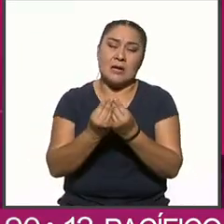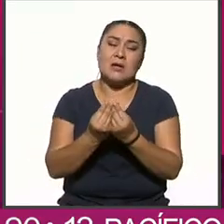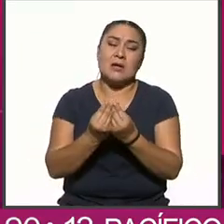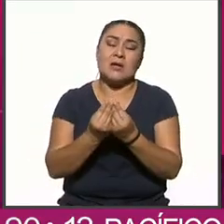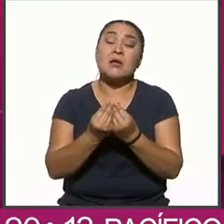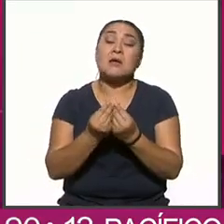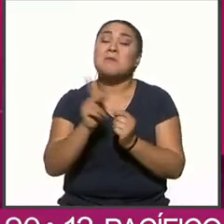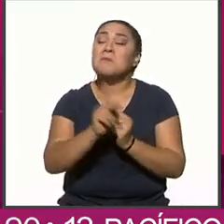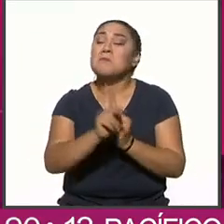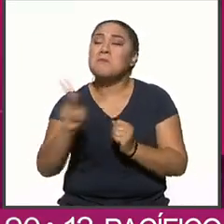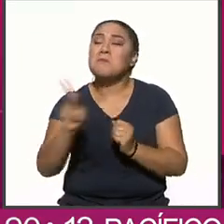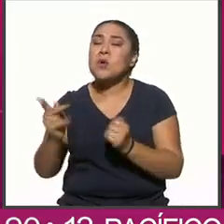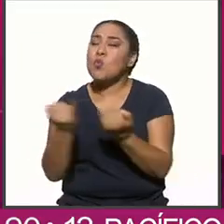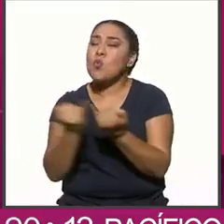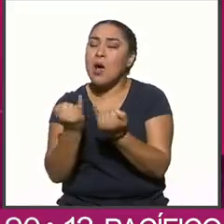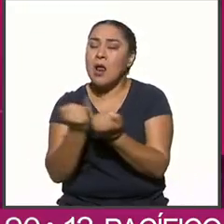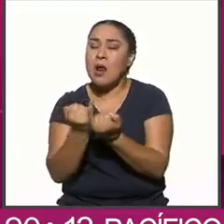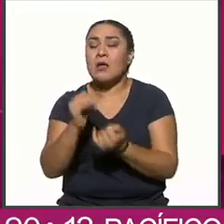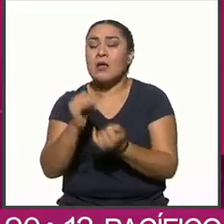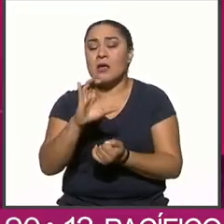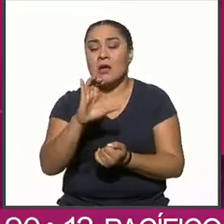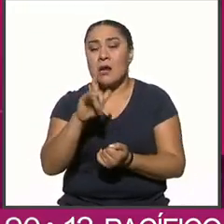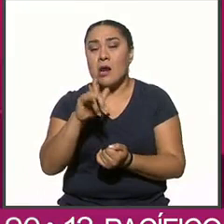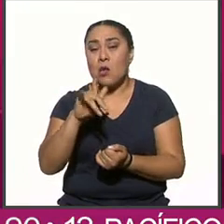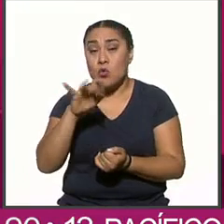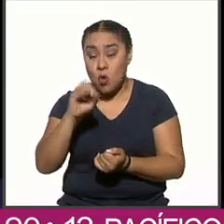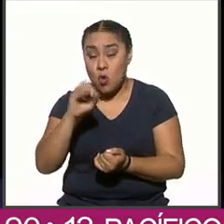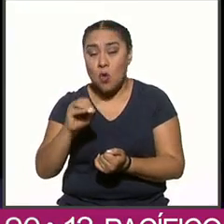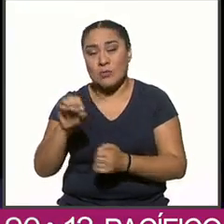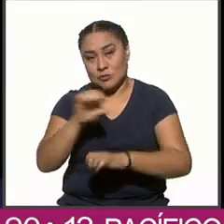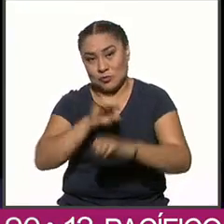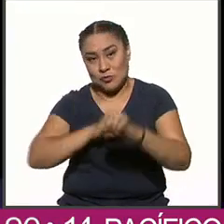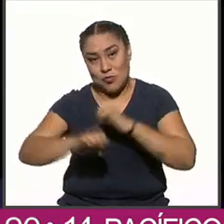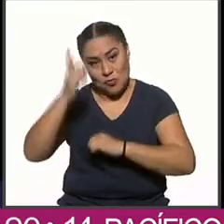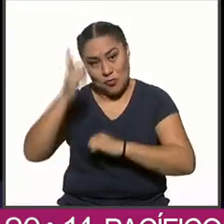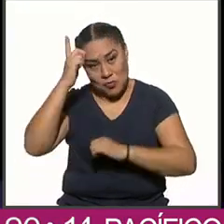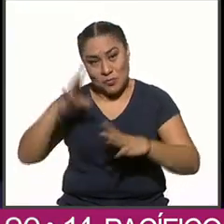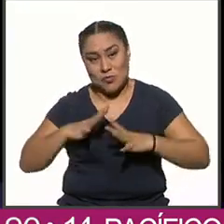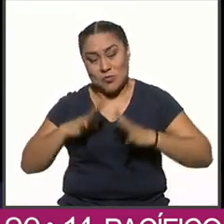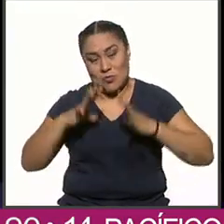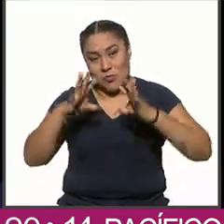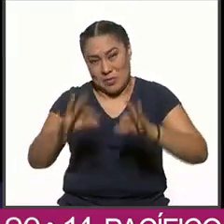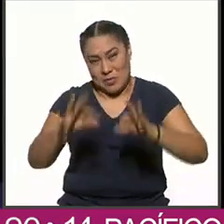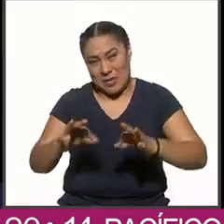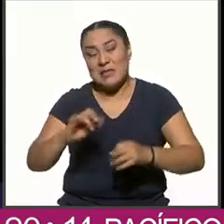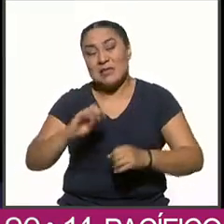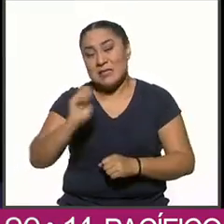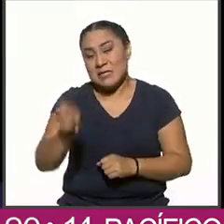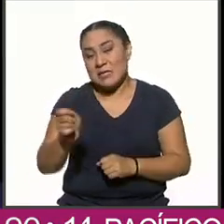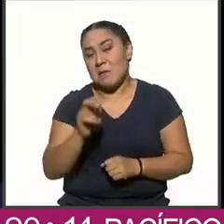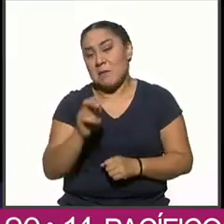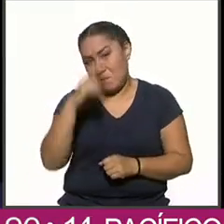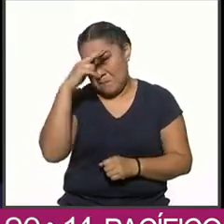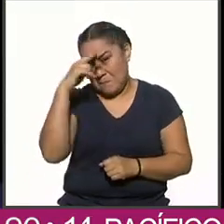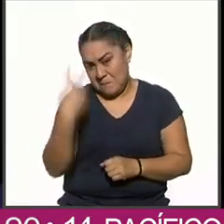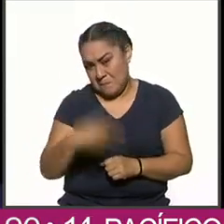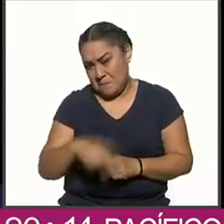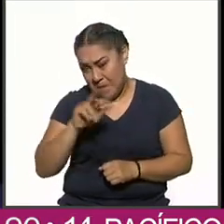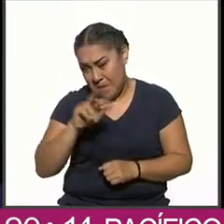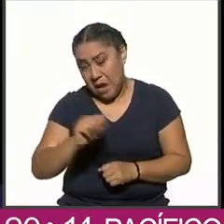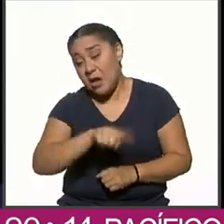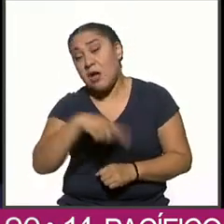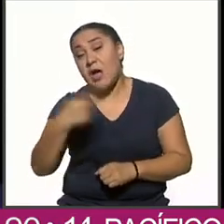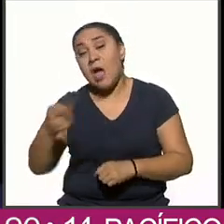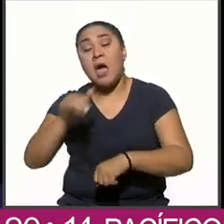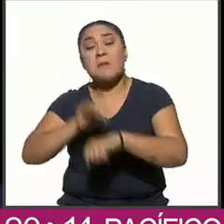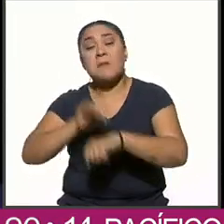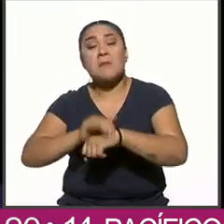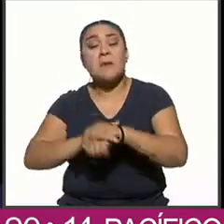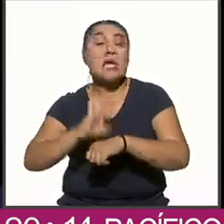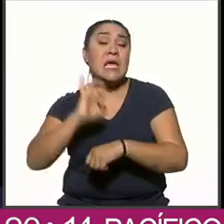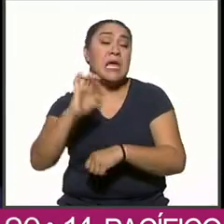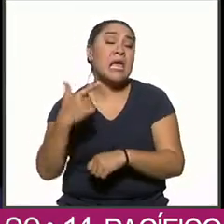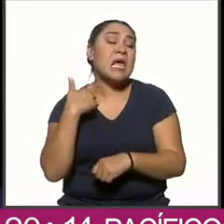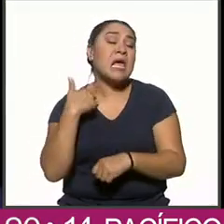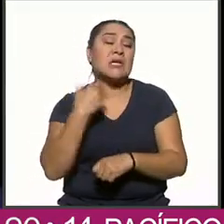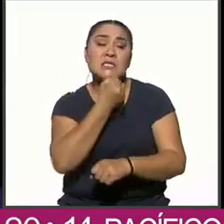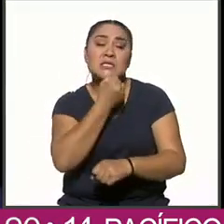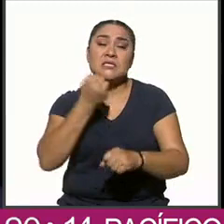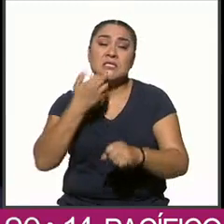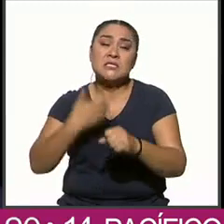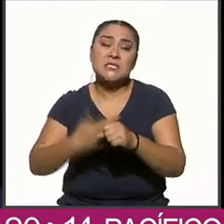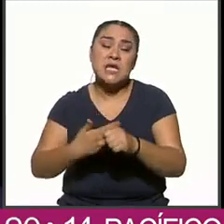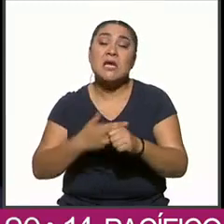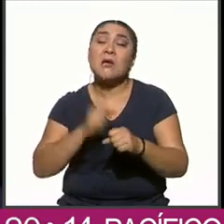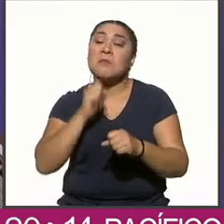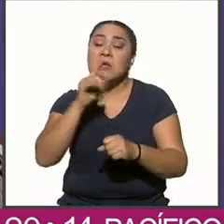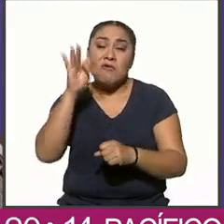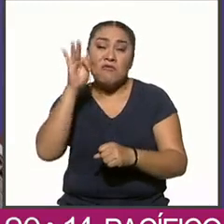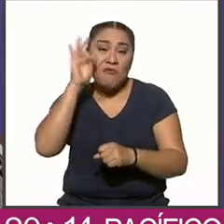a Claudio X. González, empresario y fundador de Vapor México y amiga del exsecretario de Seguridad Pública con